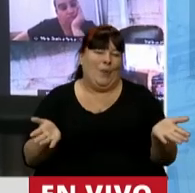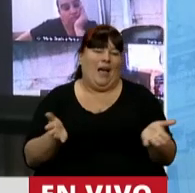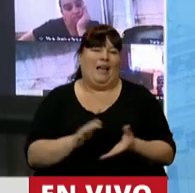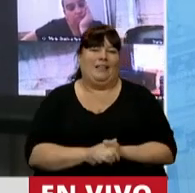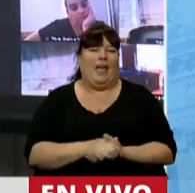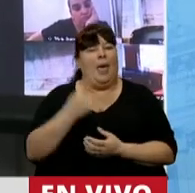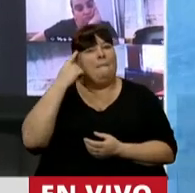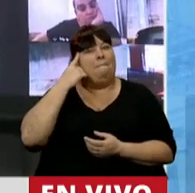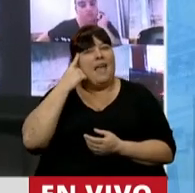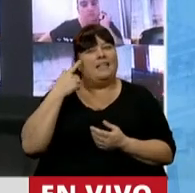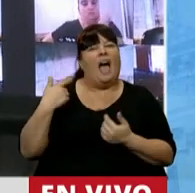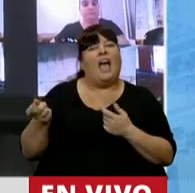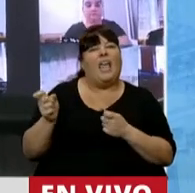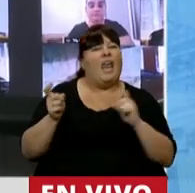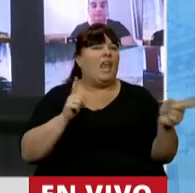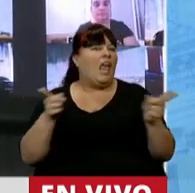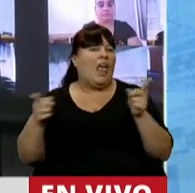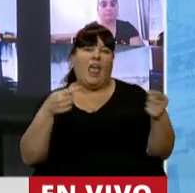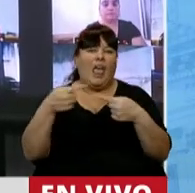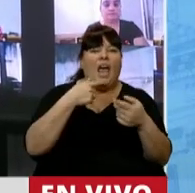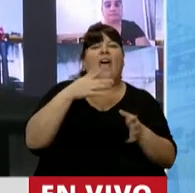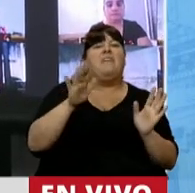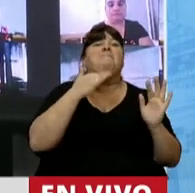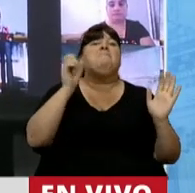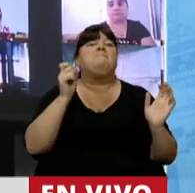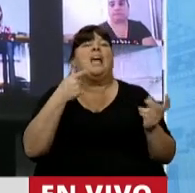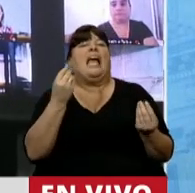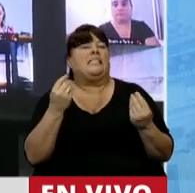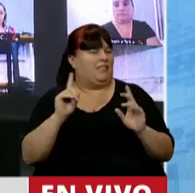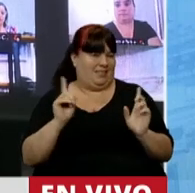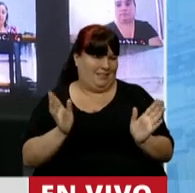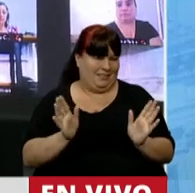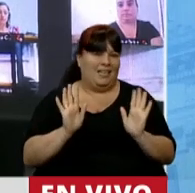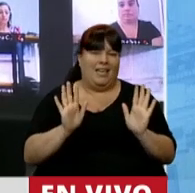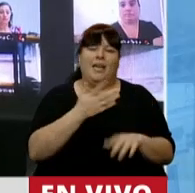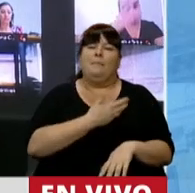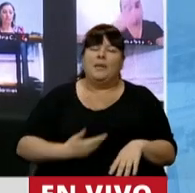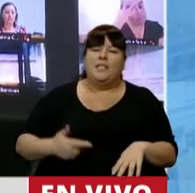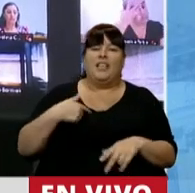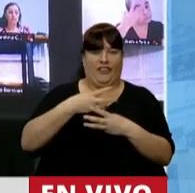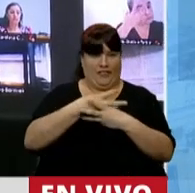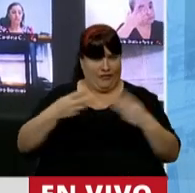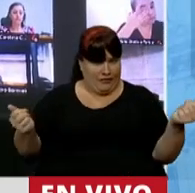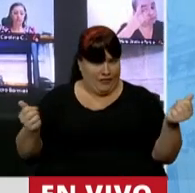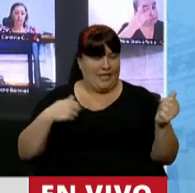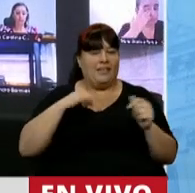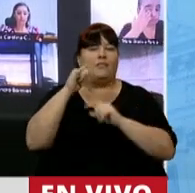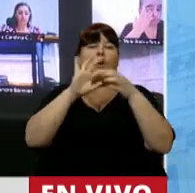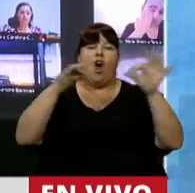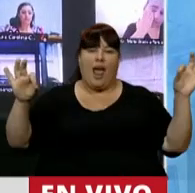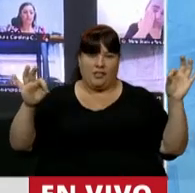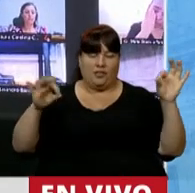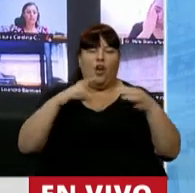de mirar para los costados y de decir que vaya a saber de qué se trata mire presidente voy a terminar con una cita